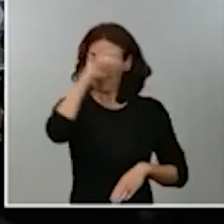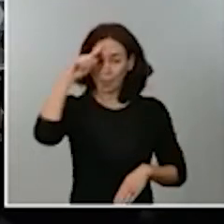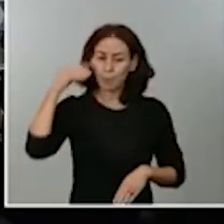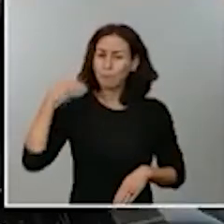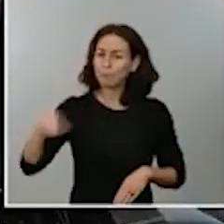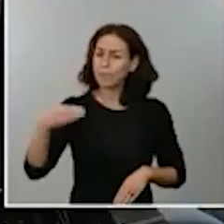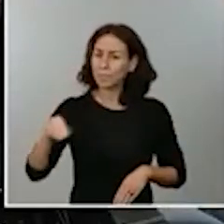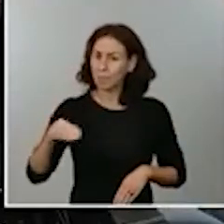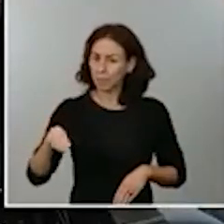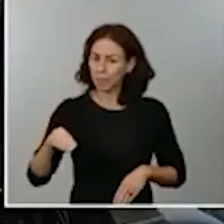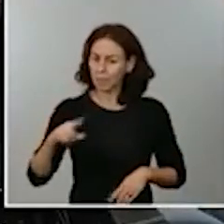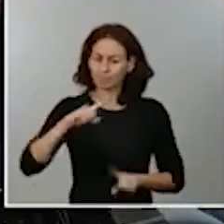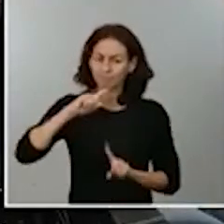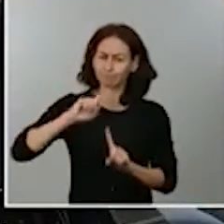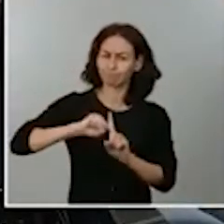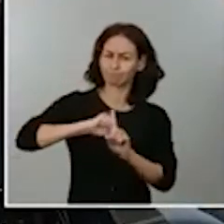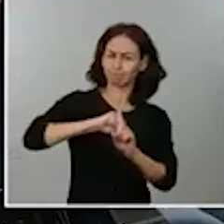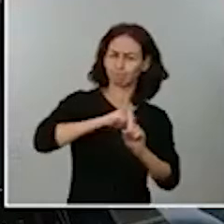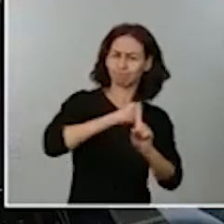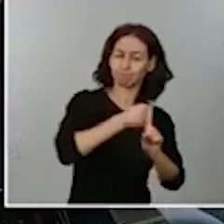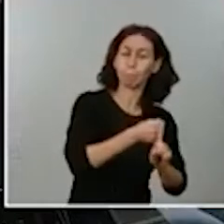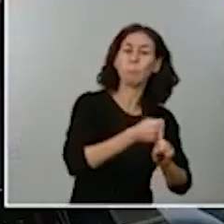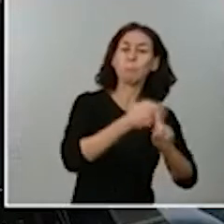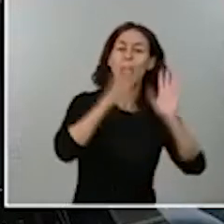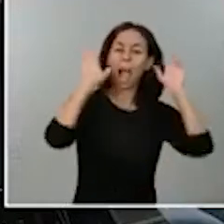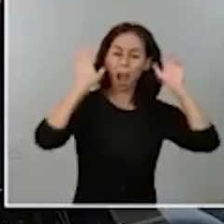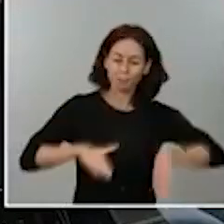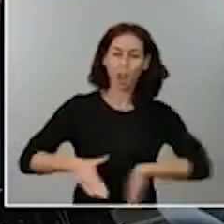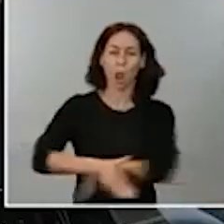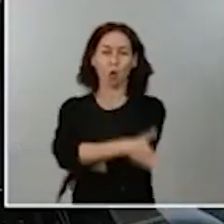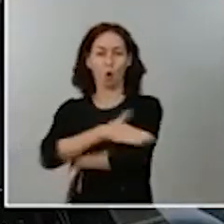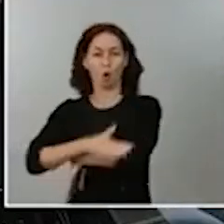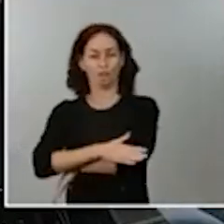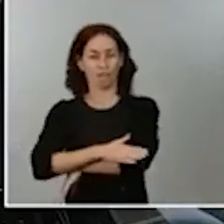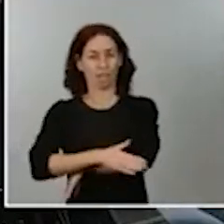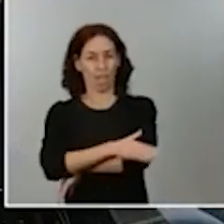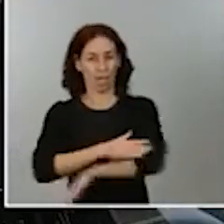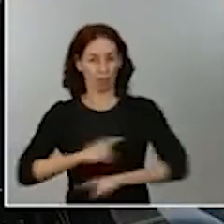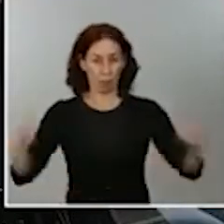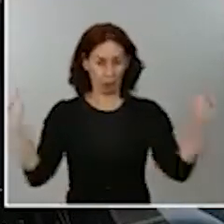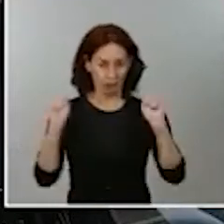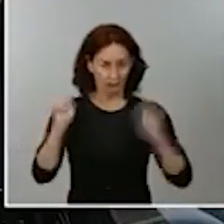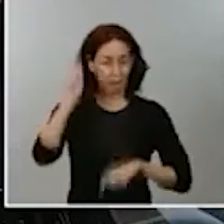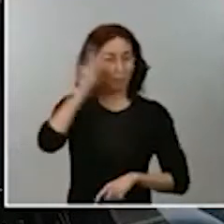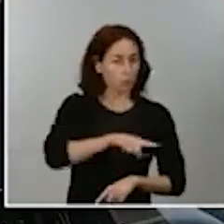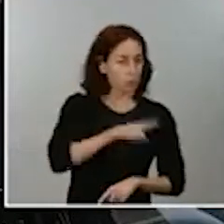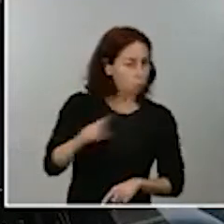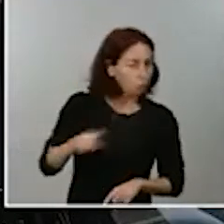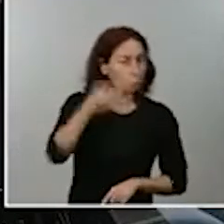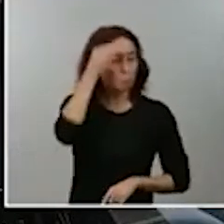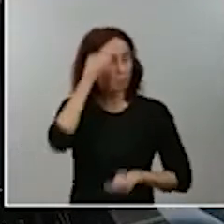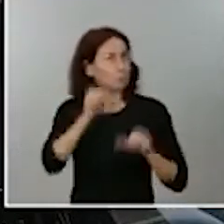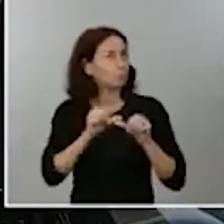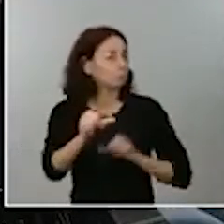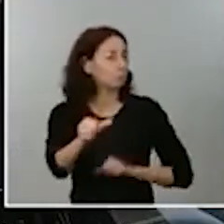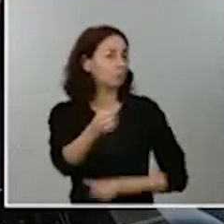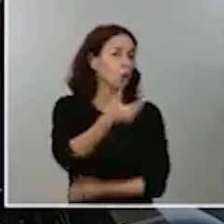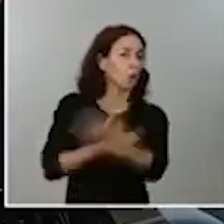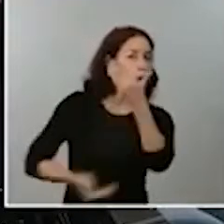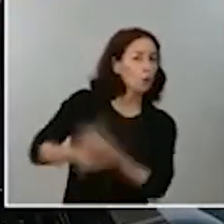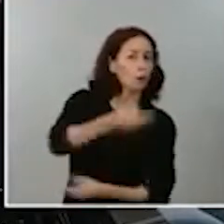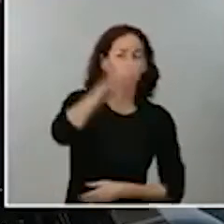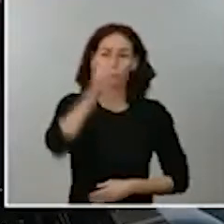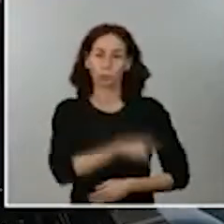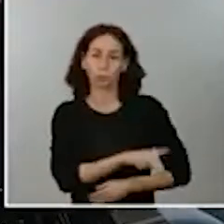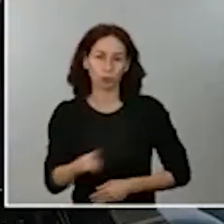el Gobierno central quien declare el estado de alarma, si creen que habrá cooperación a partir de ahora, y me gustaría saber también si creen que tendrán que renovar dentro de